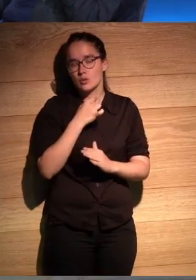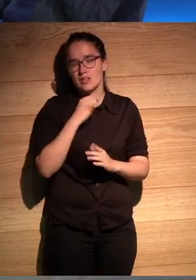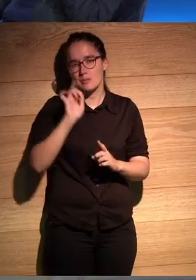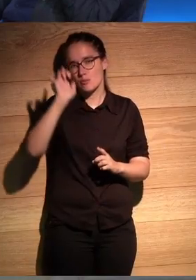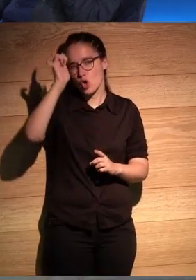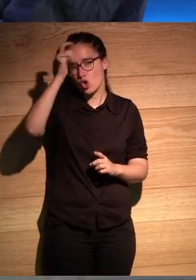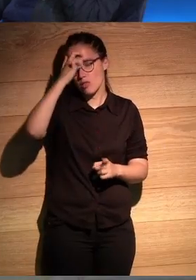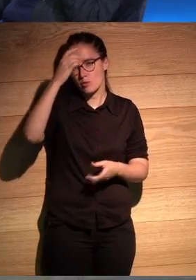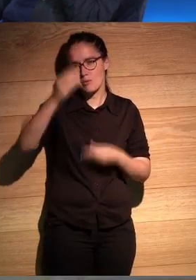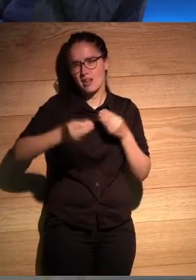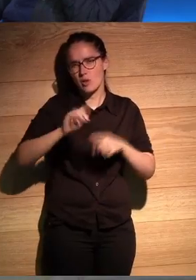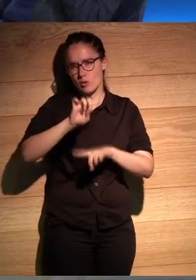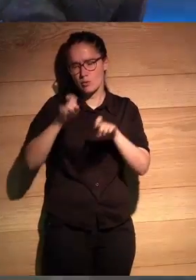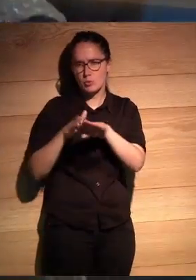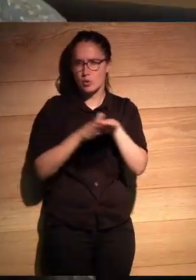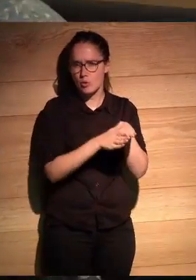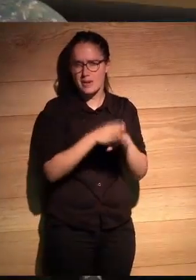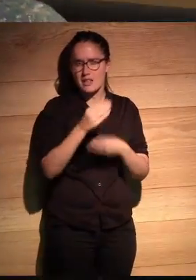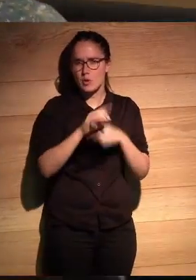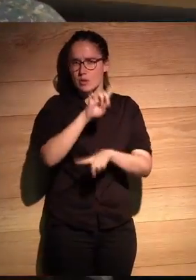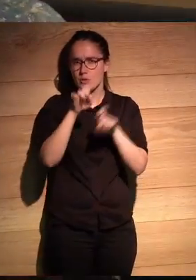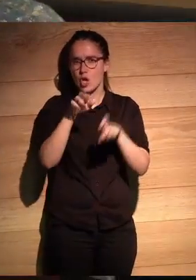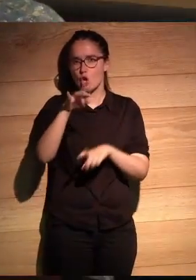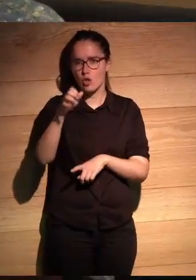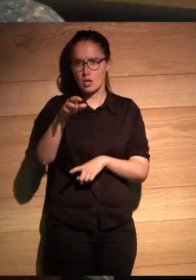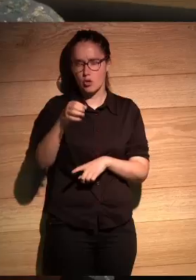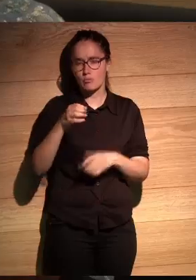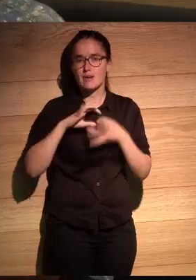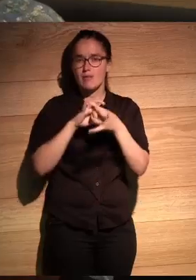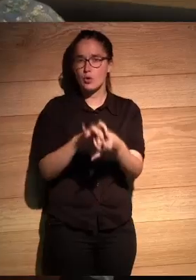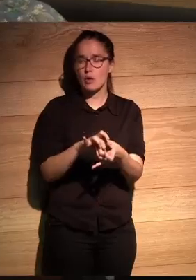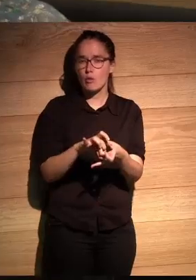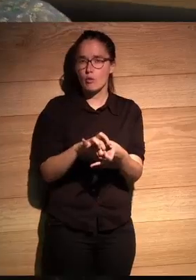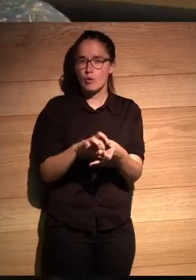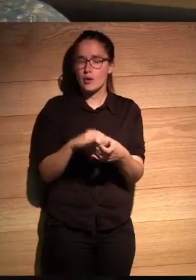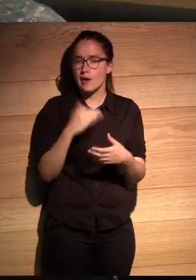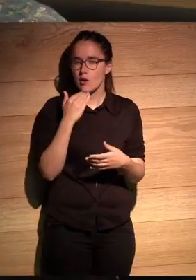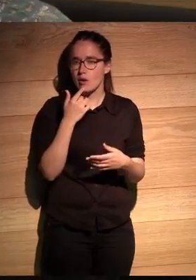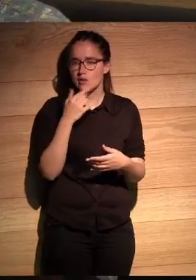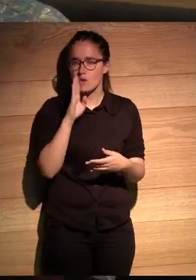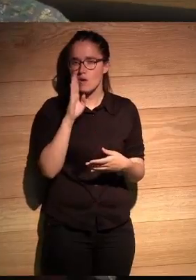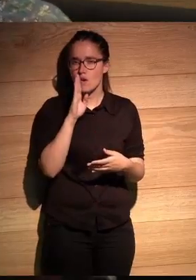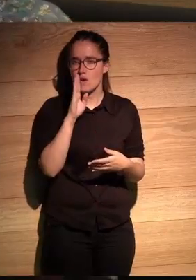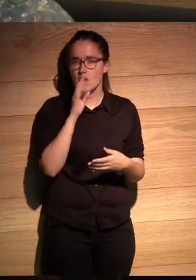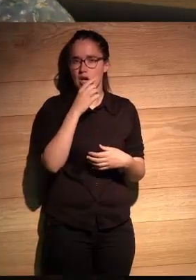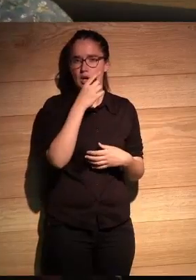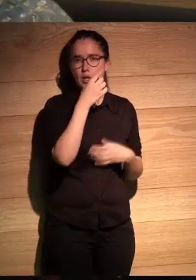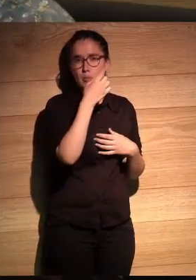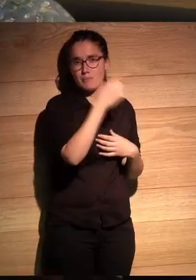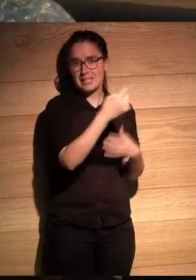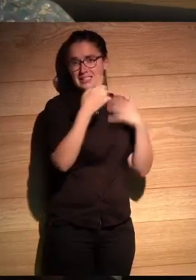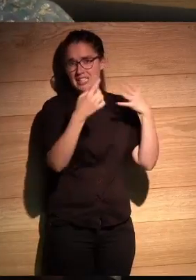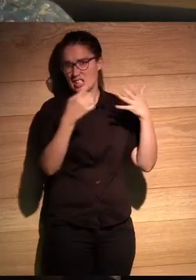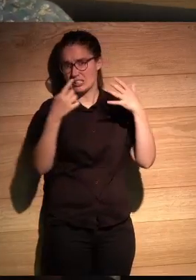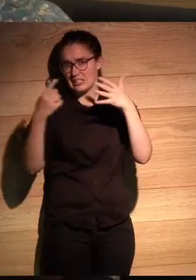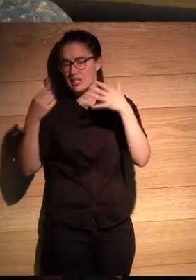concepto para hacer una pregunta para hacer una pregunta a Rodrigo en vinculación con algo que ha comentado sobre los 1666 que un